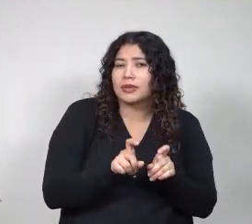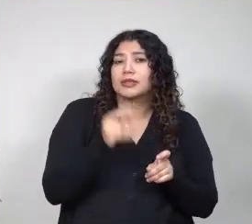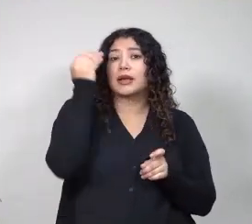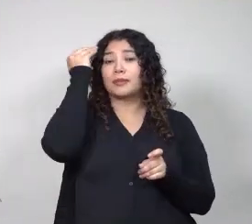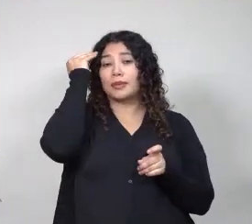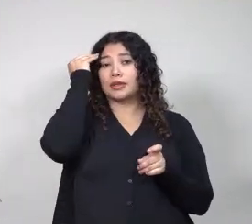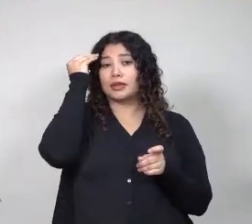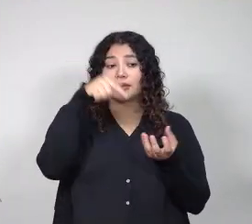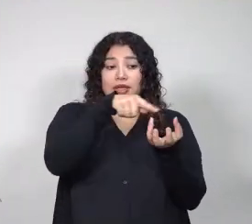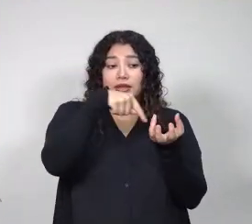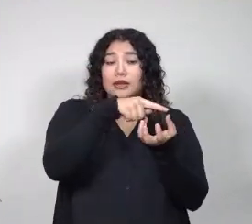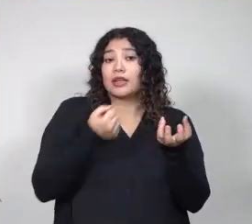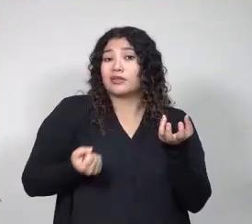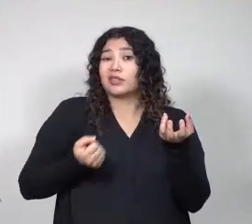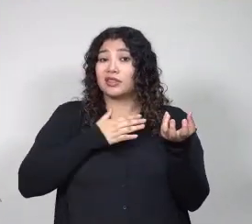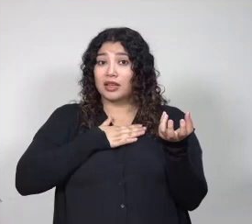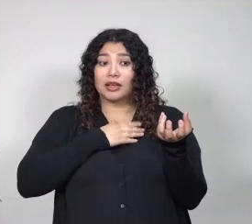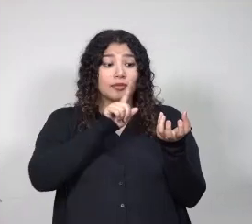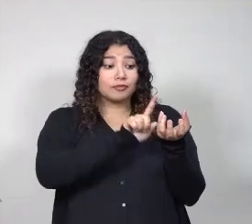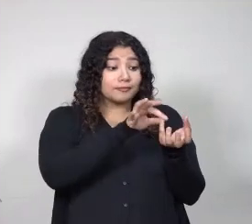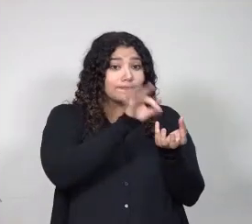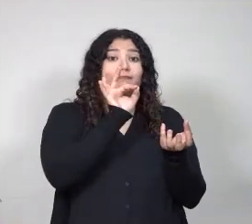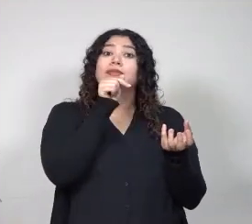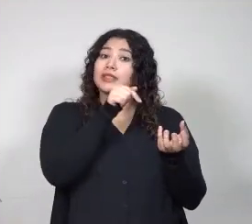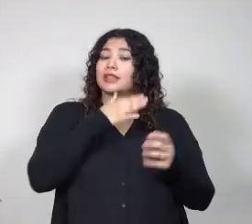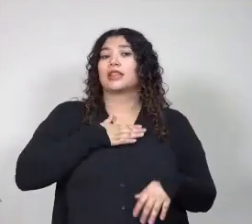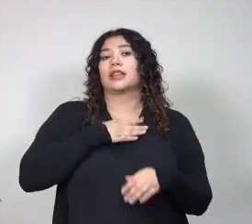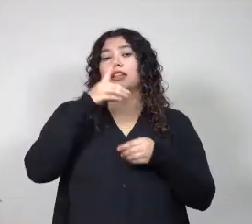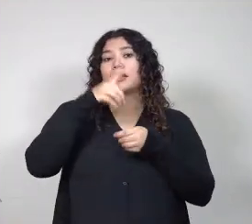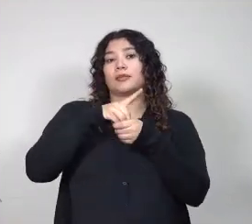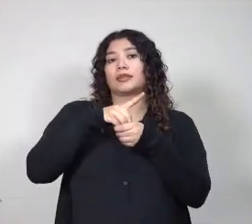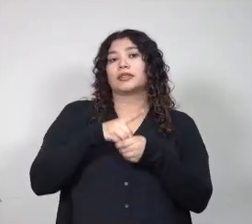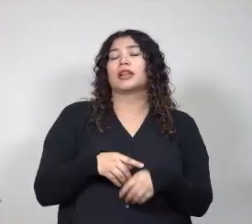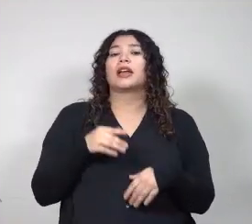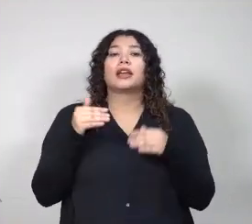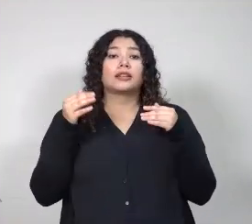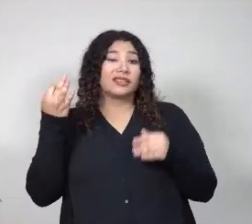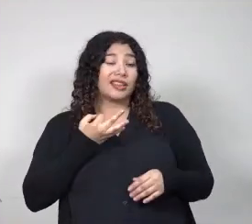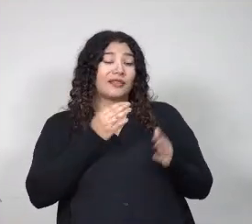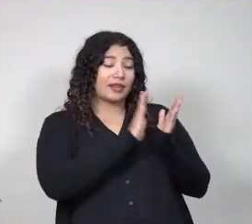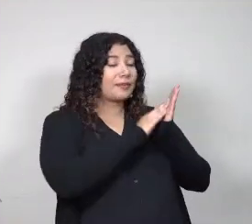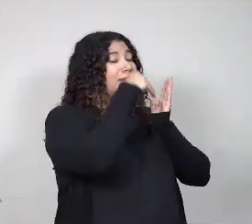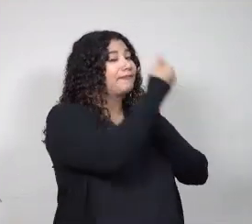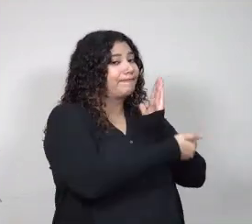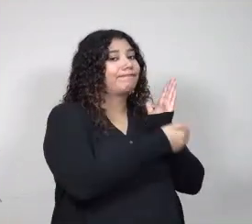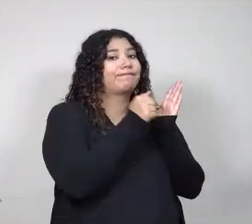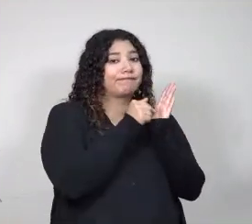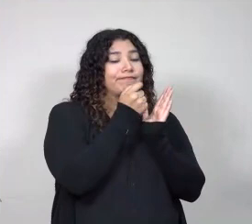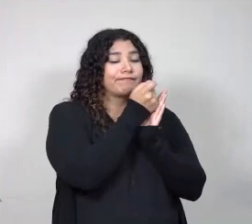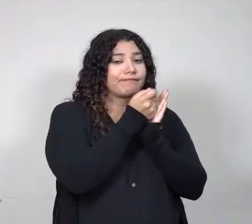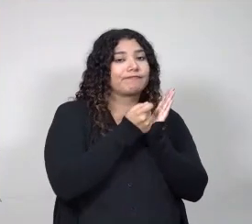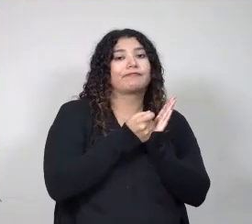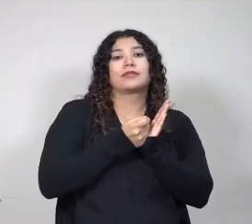colectivo si hay algún estudiante con discapacidad y planificando dentro del programa de